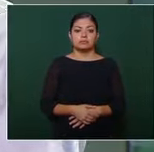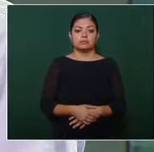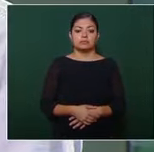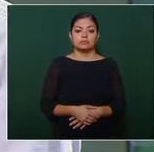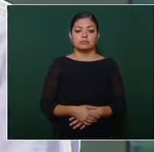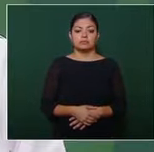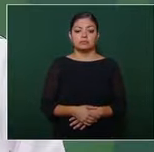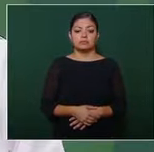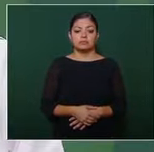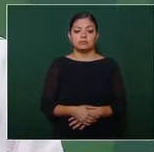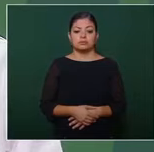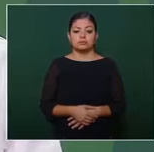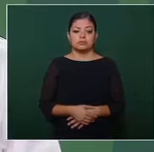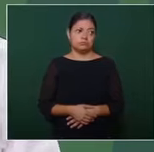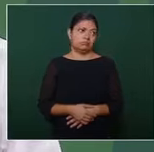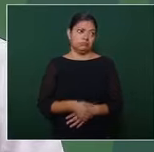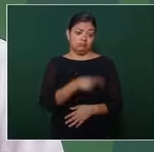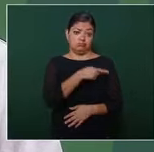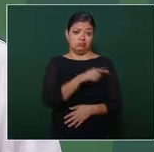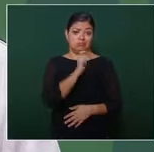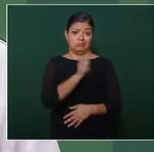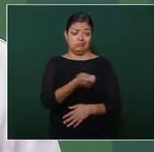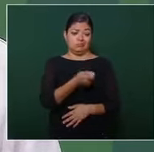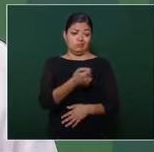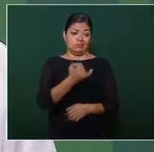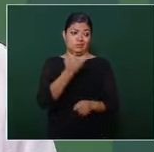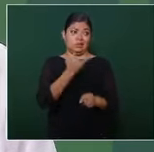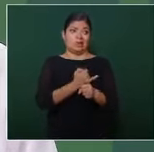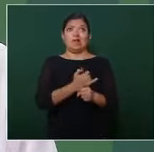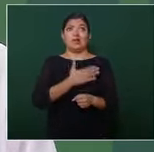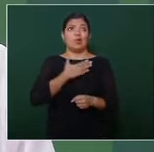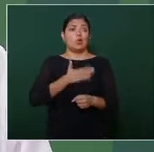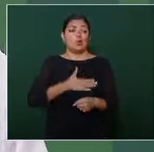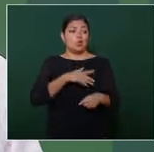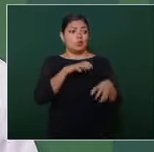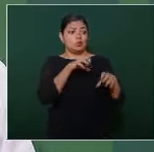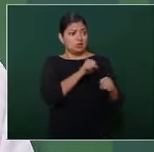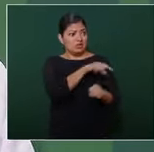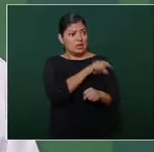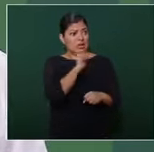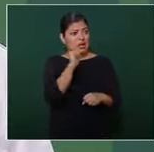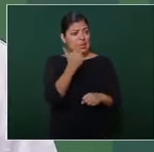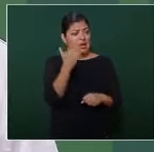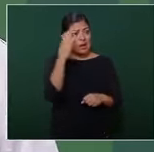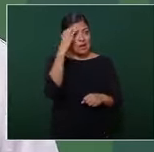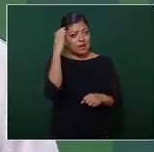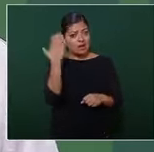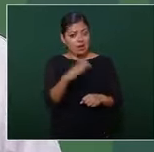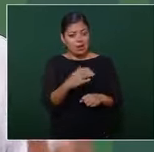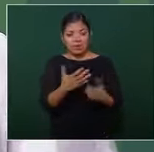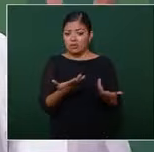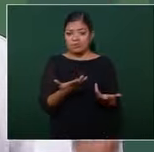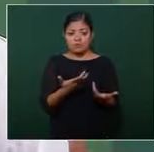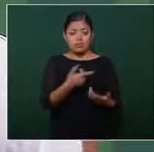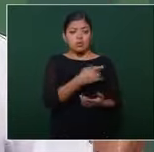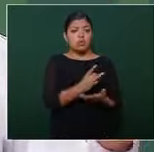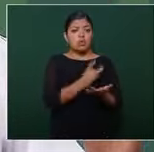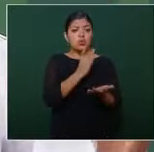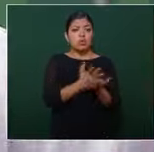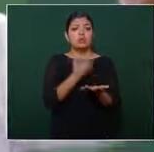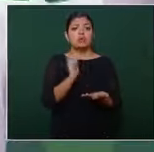ese está injustamente detenido no cometió ningún crimen lo único que hizo